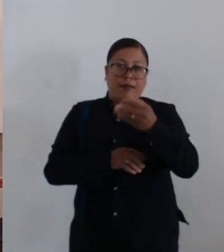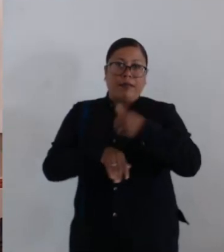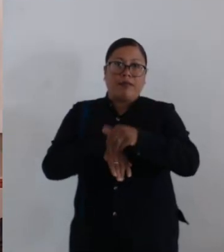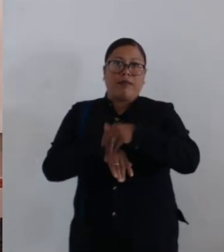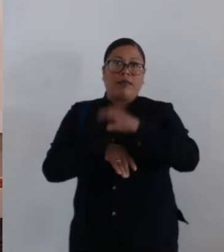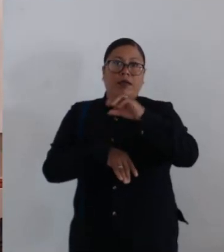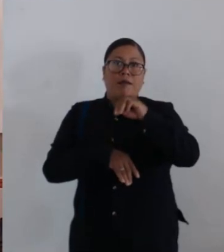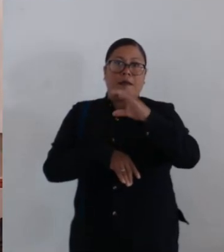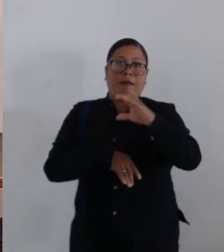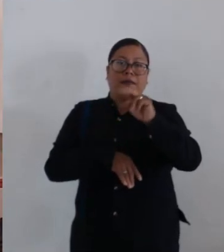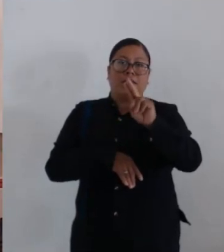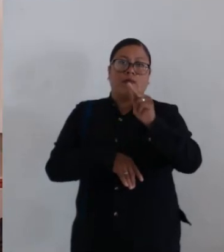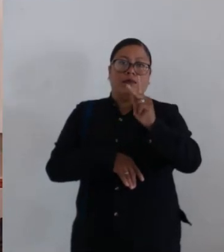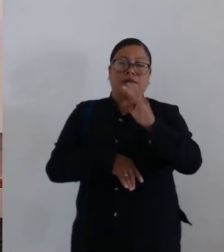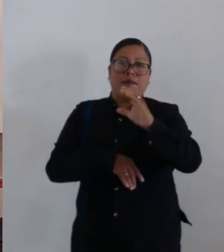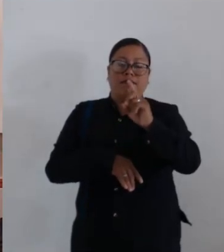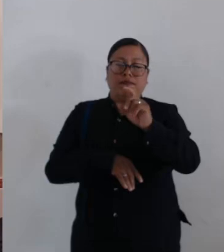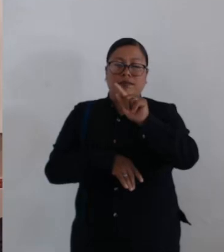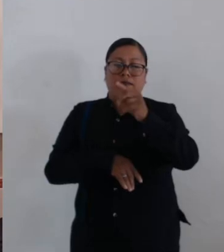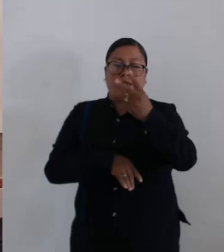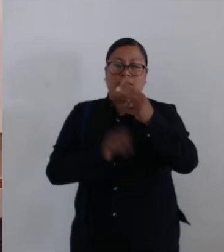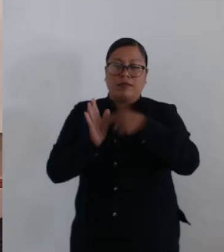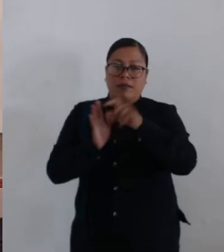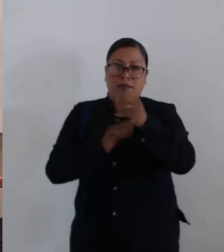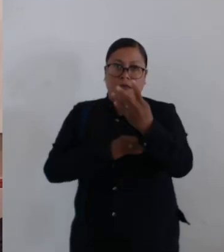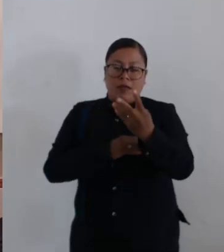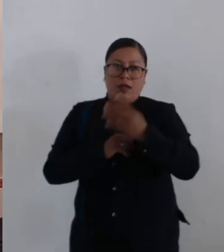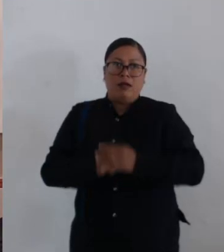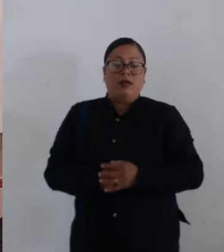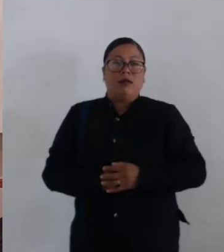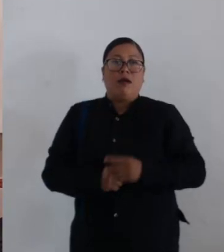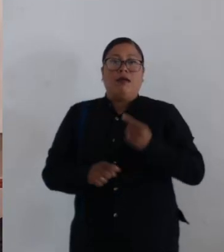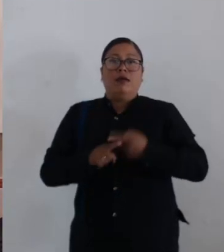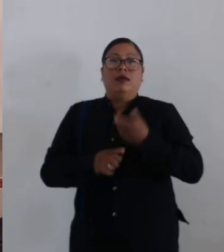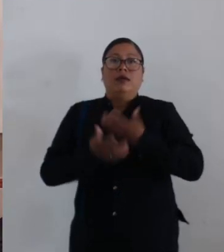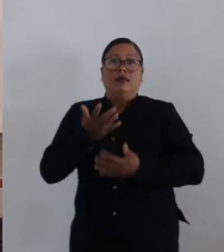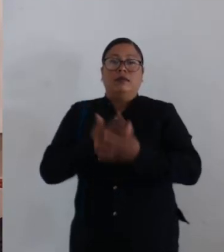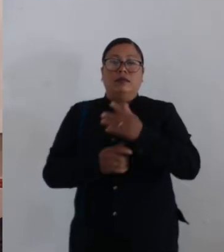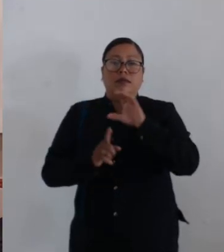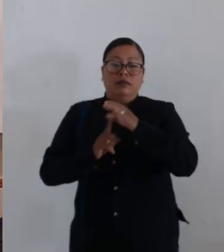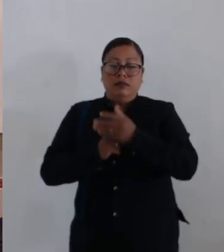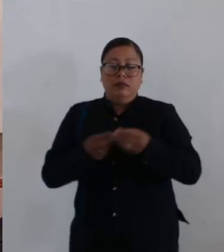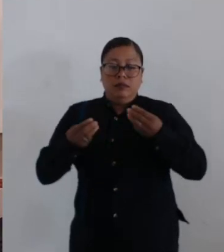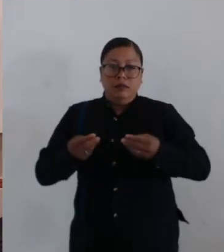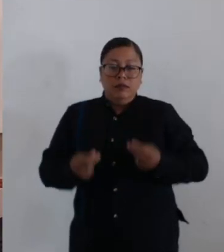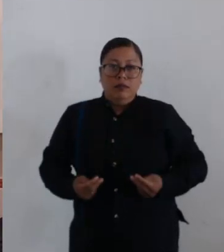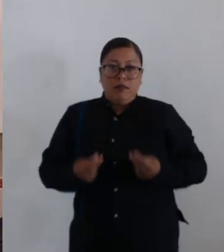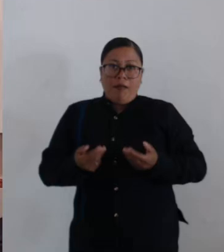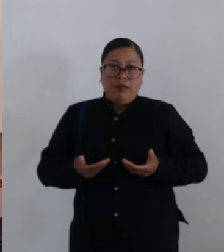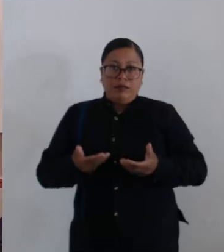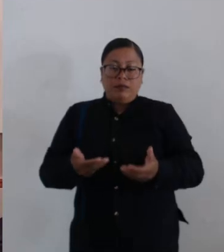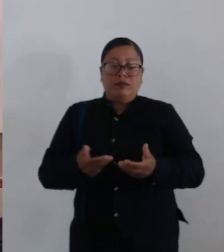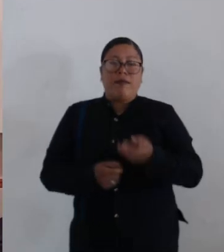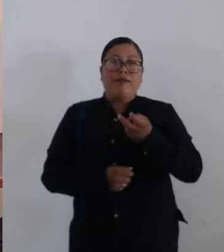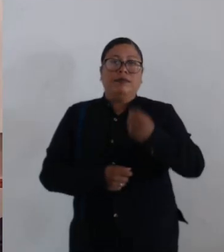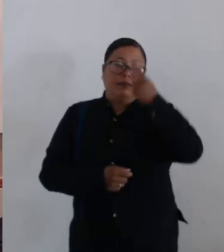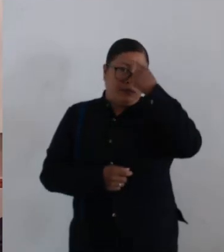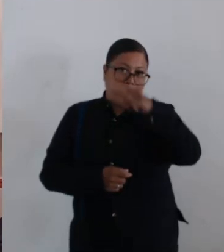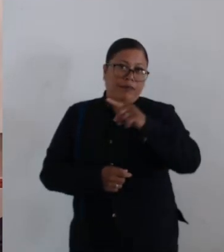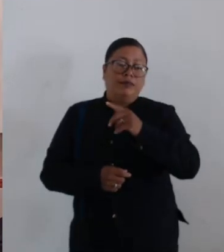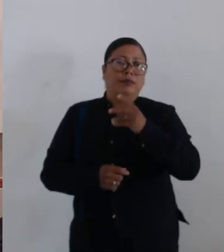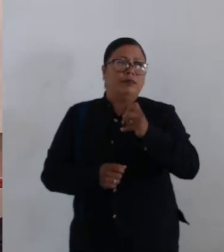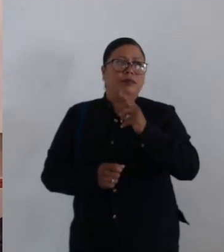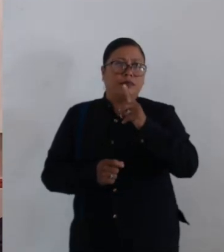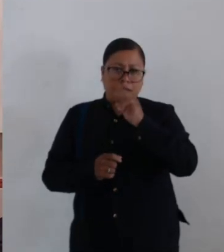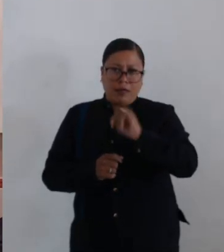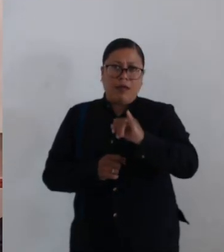con números CMYCVPCD 72-2024, emitido por la Comisión de Mercados y Comercio en Vía Pública, mediante el que se